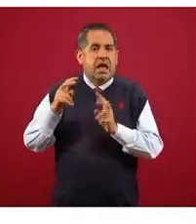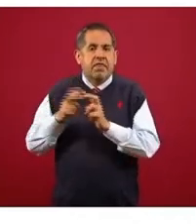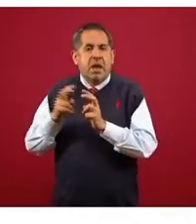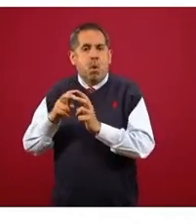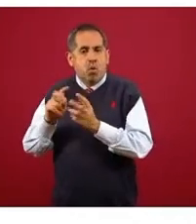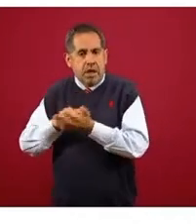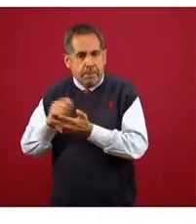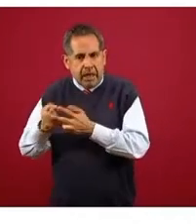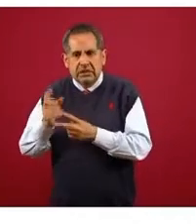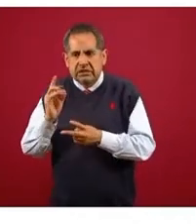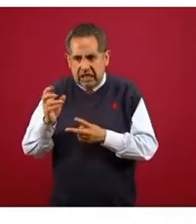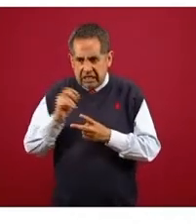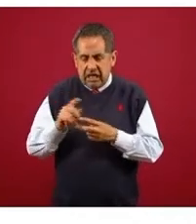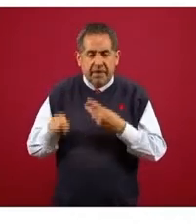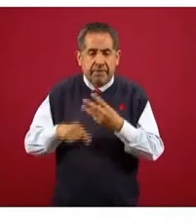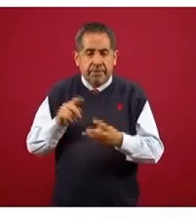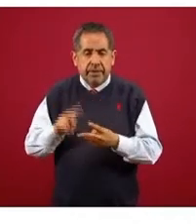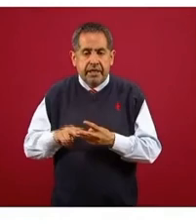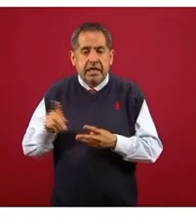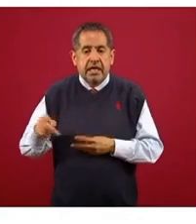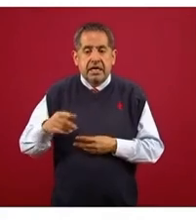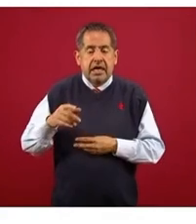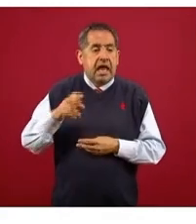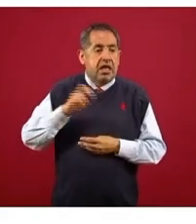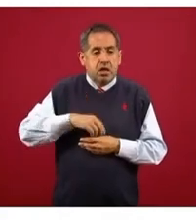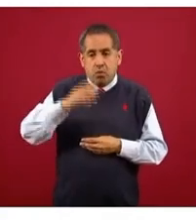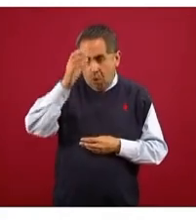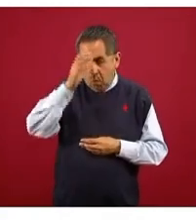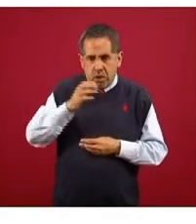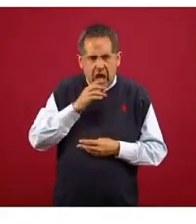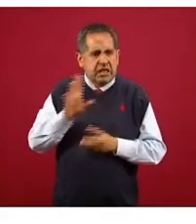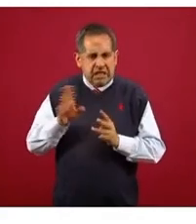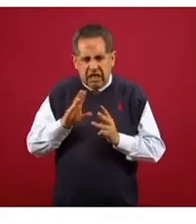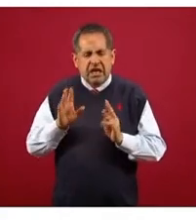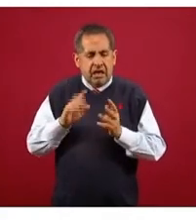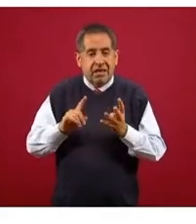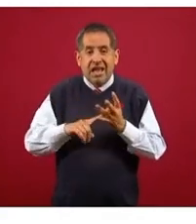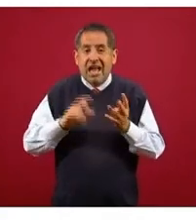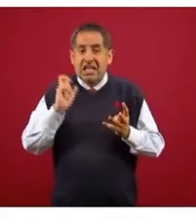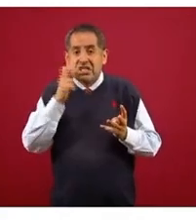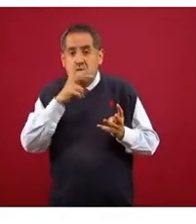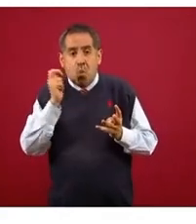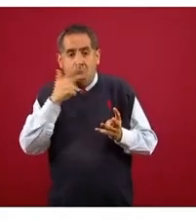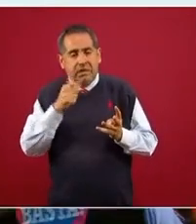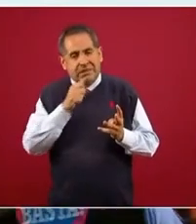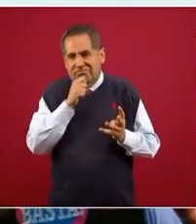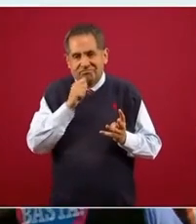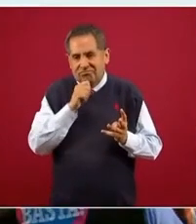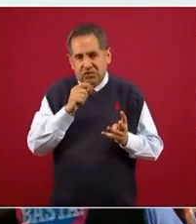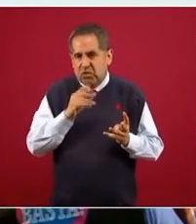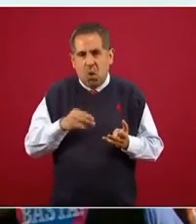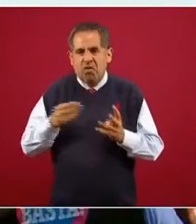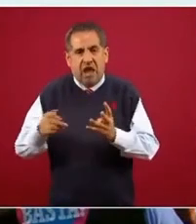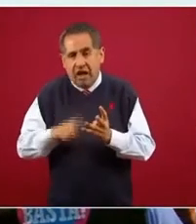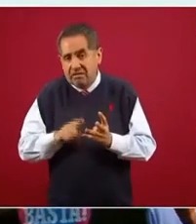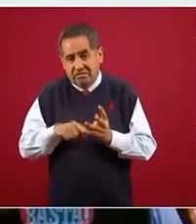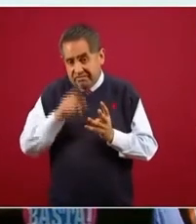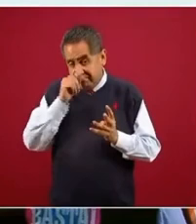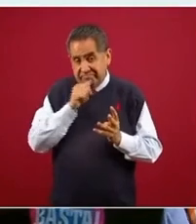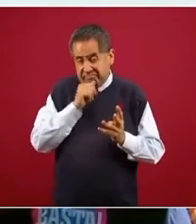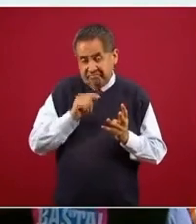y la Venustiano Carranza en Coahuilas. De las presas en Chihuahua, estamos en proceso. La que sigue.